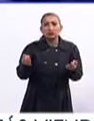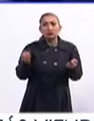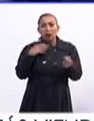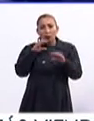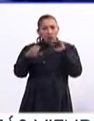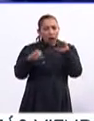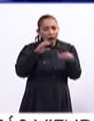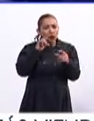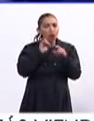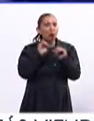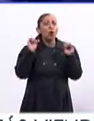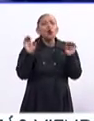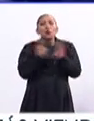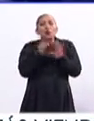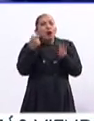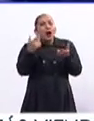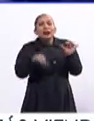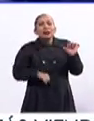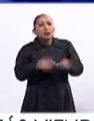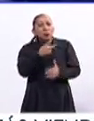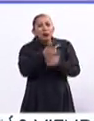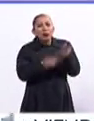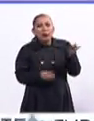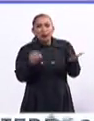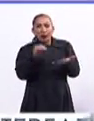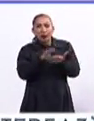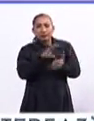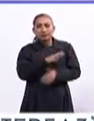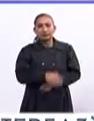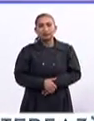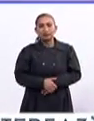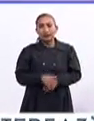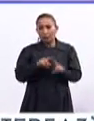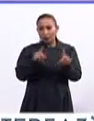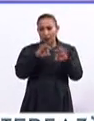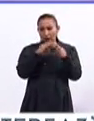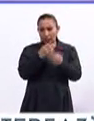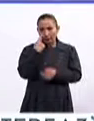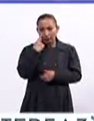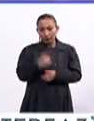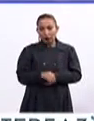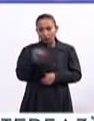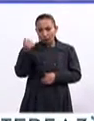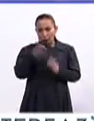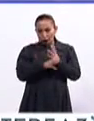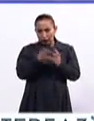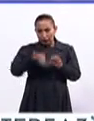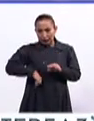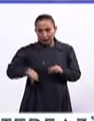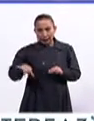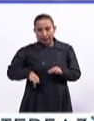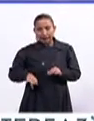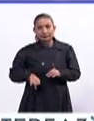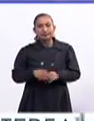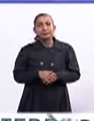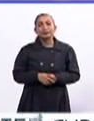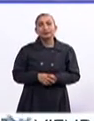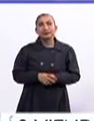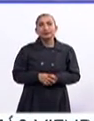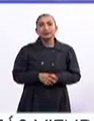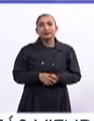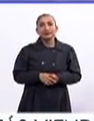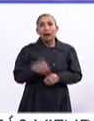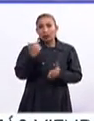través de la comunicación o qué tipo de programa se incluye? varias formas. Mira, otro dato interesante. Nada más en